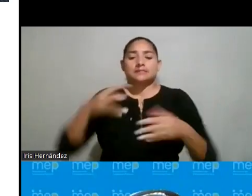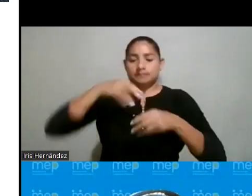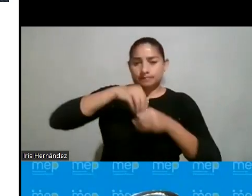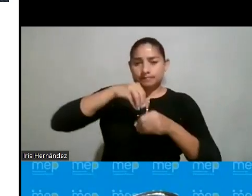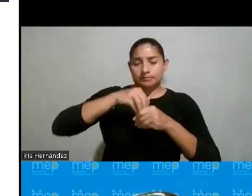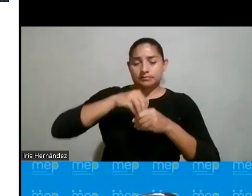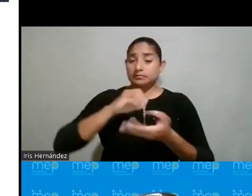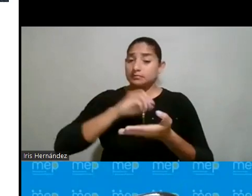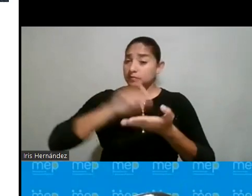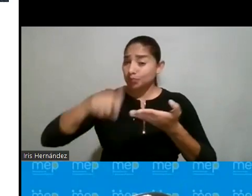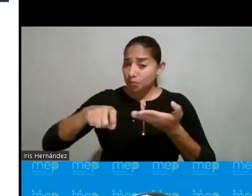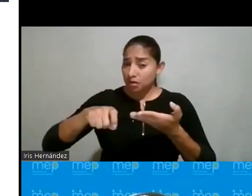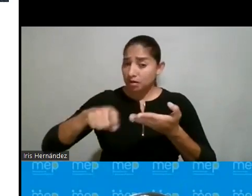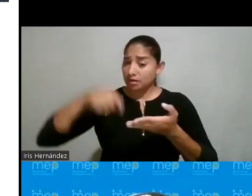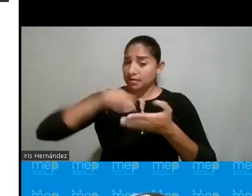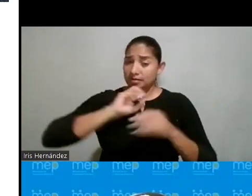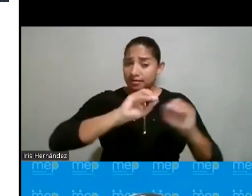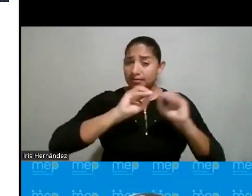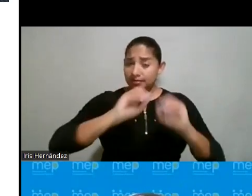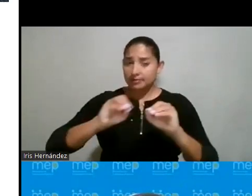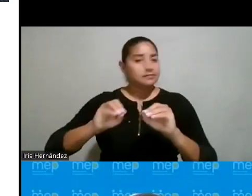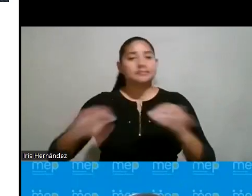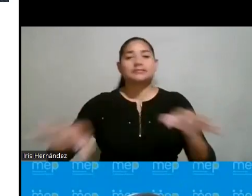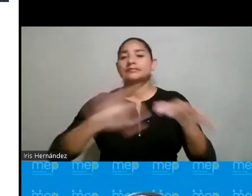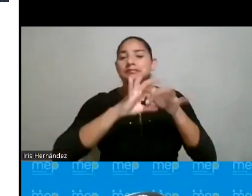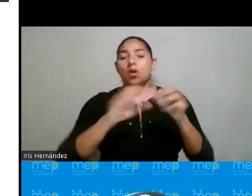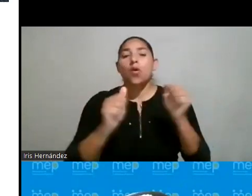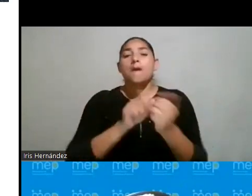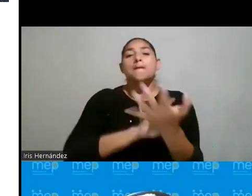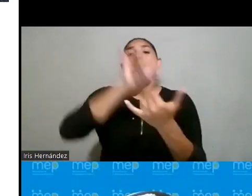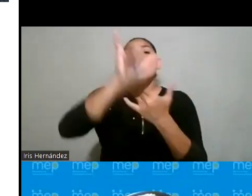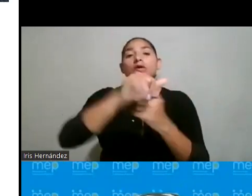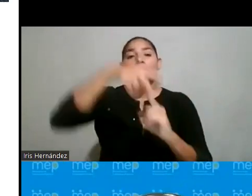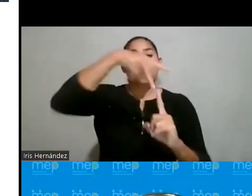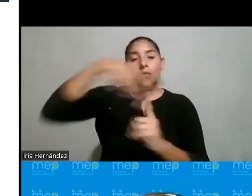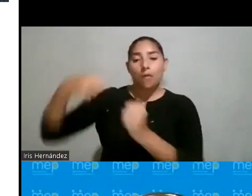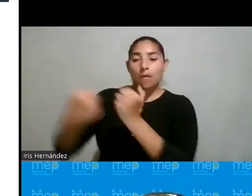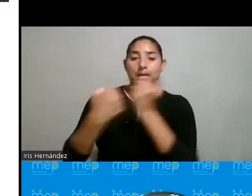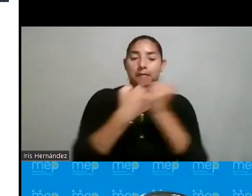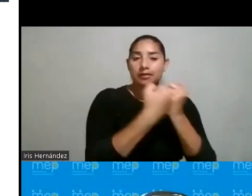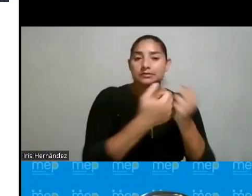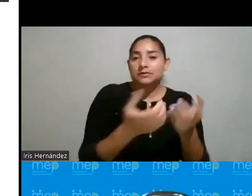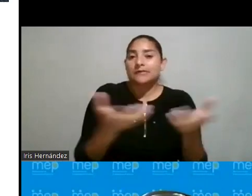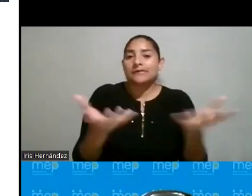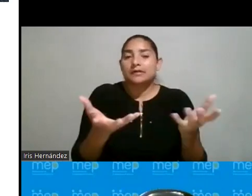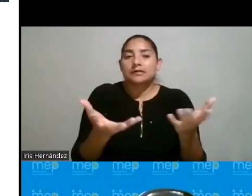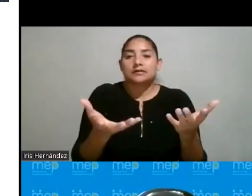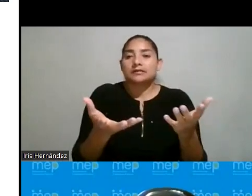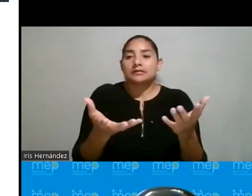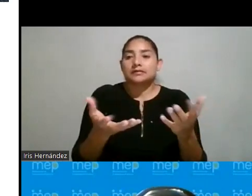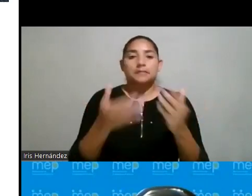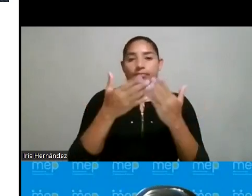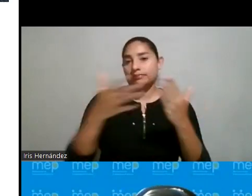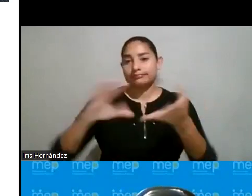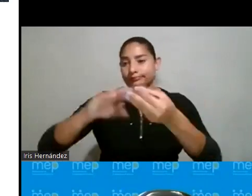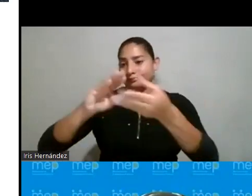centro educativo, sino que podemos vincularlo también con proyectos de cooperación, pues que no voy a ser extensiva